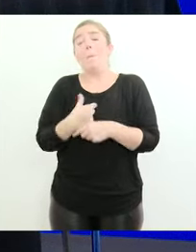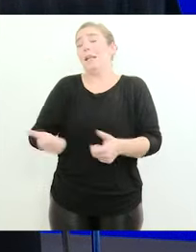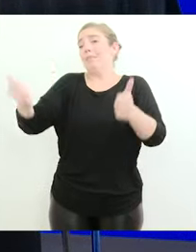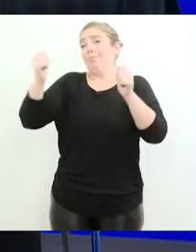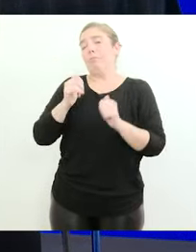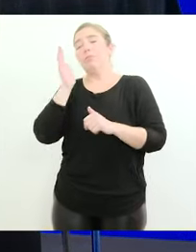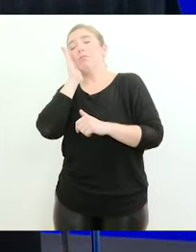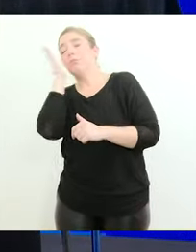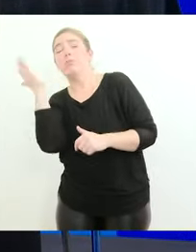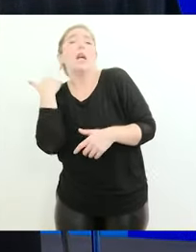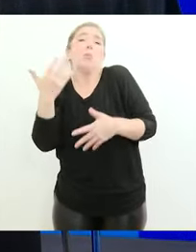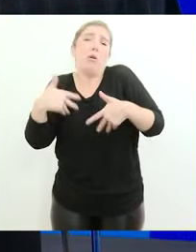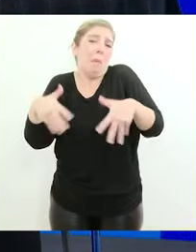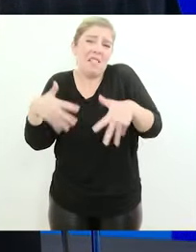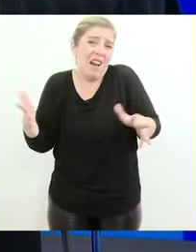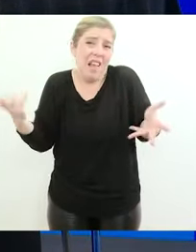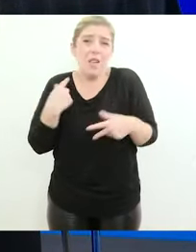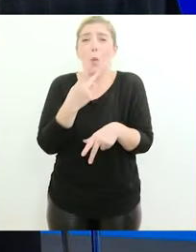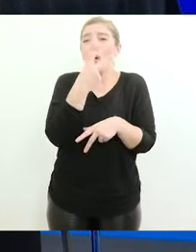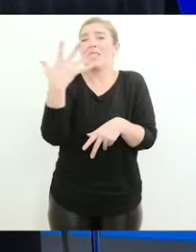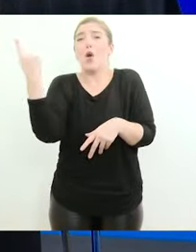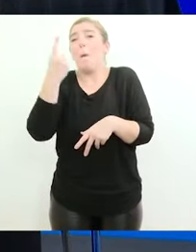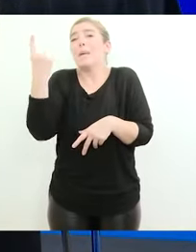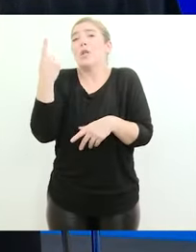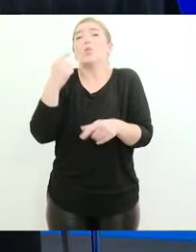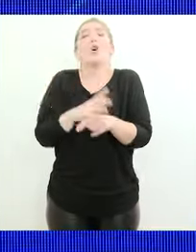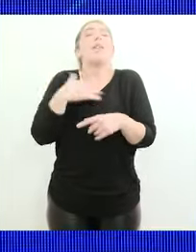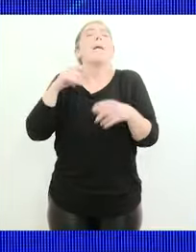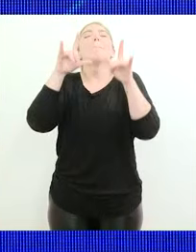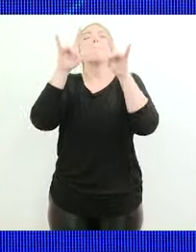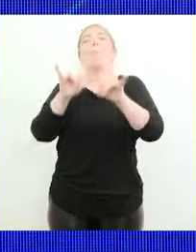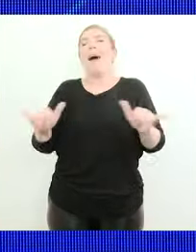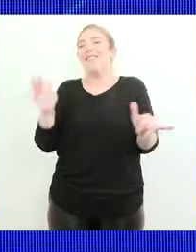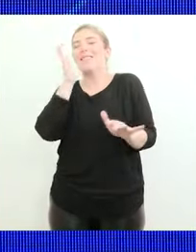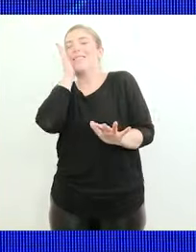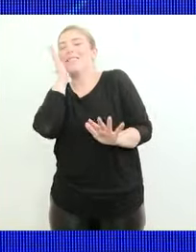dormido y no pasa nada, fueron 25 minutos de mucha paz.